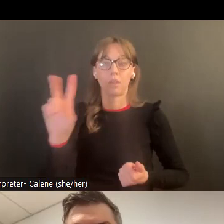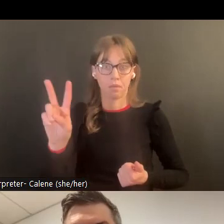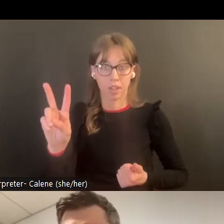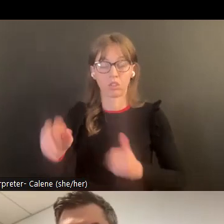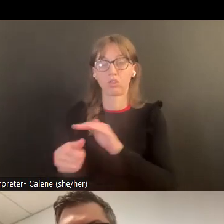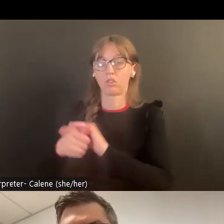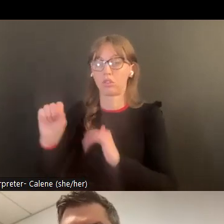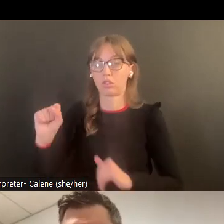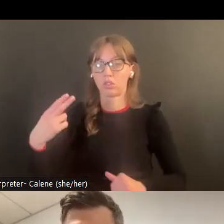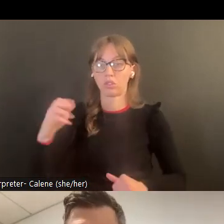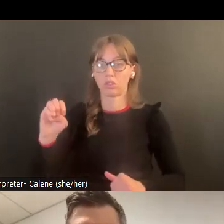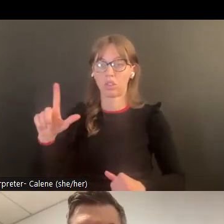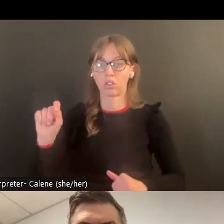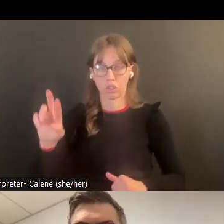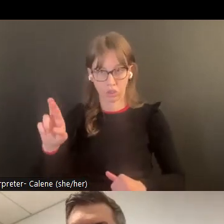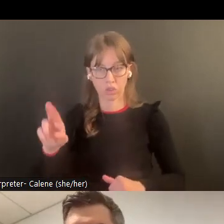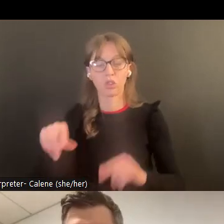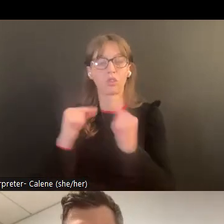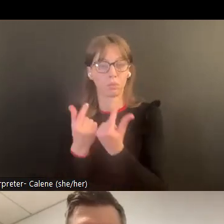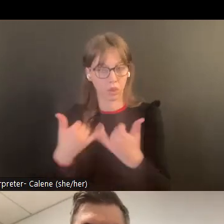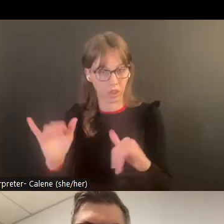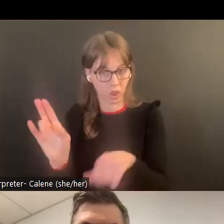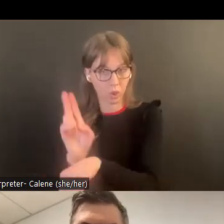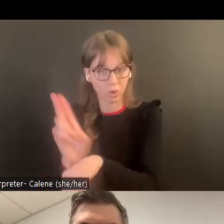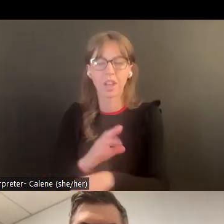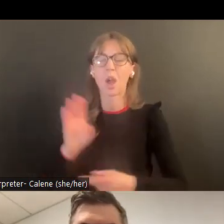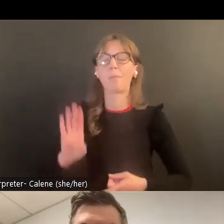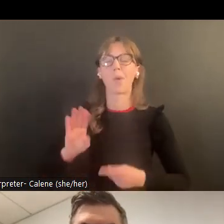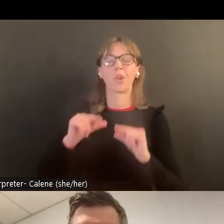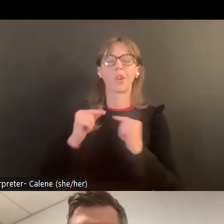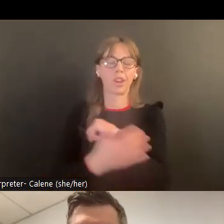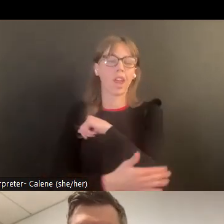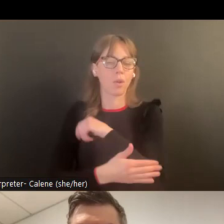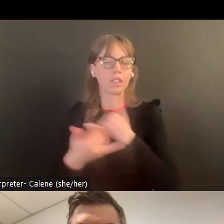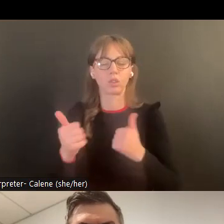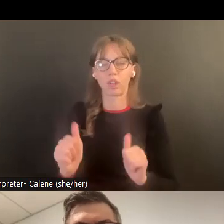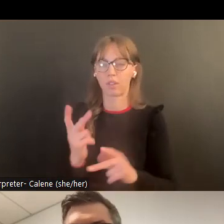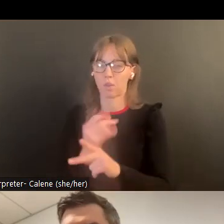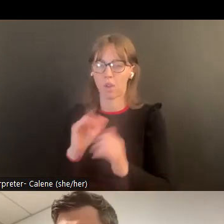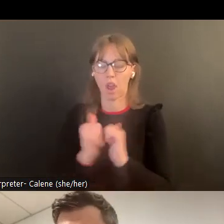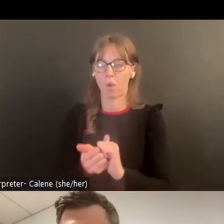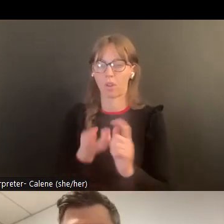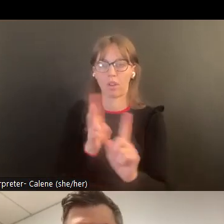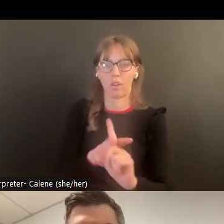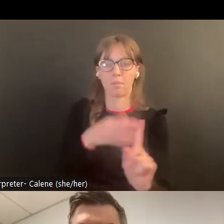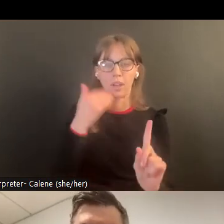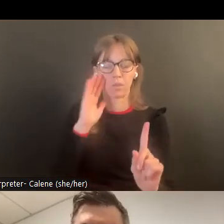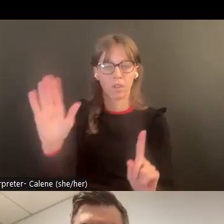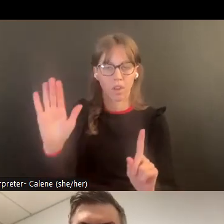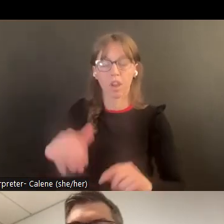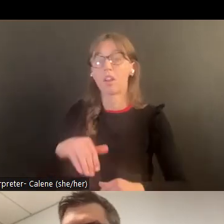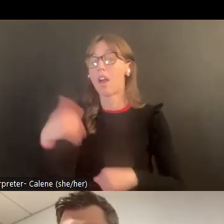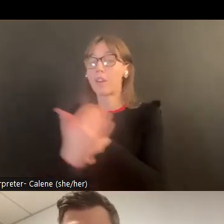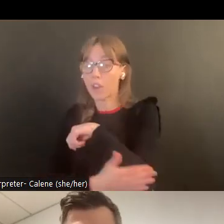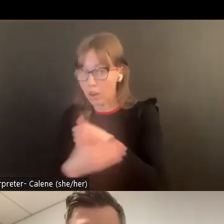y grupos de violencia doméstica están usando el programa LAB en el condado de Boulder y así esté esperando